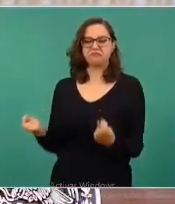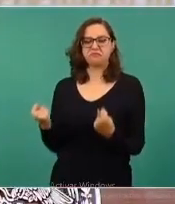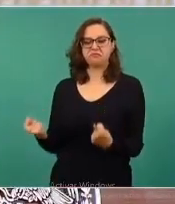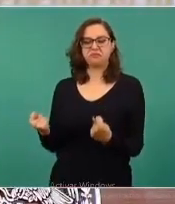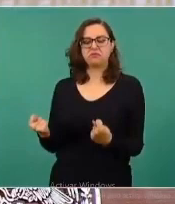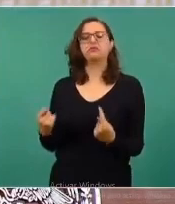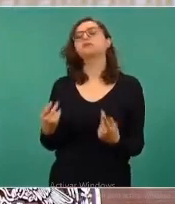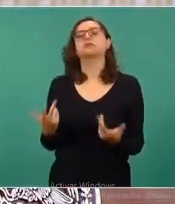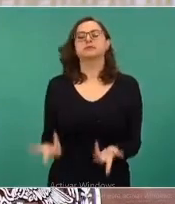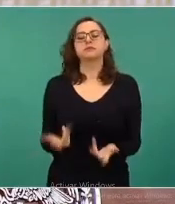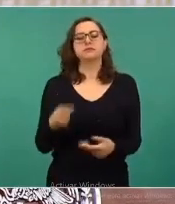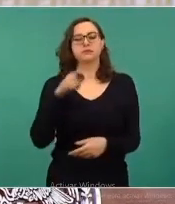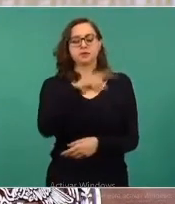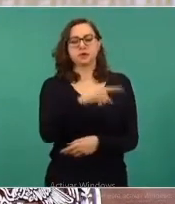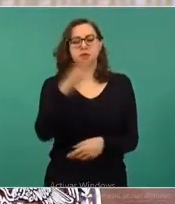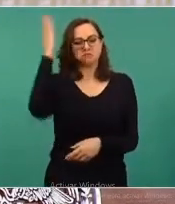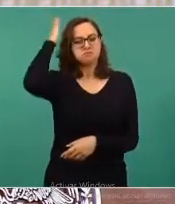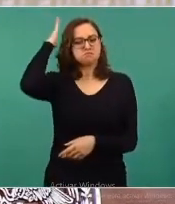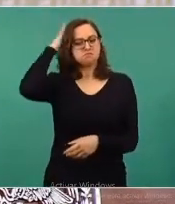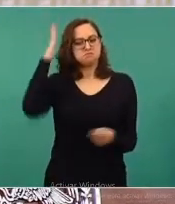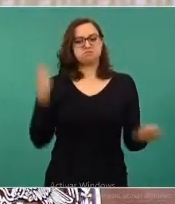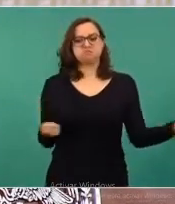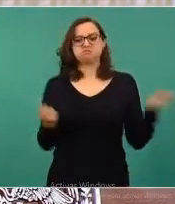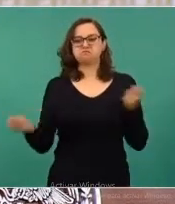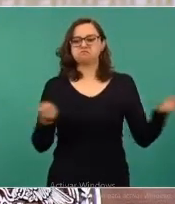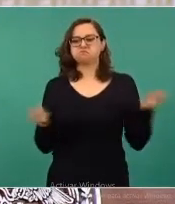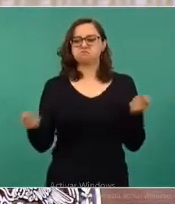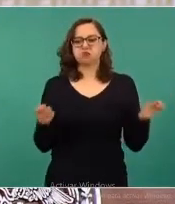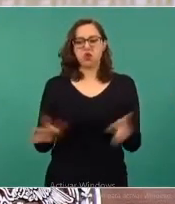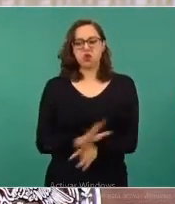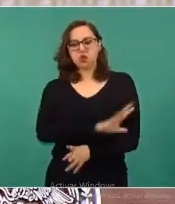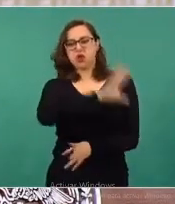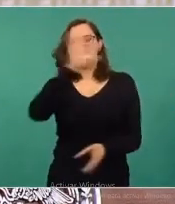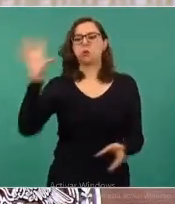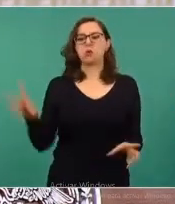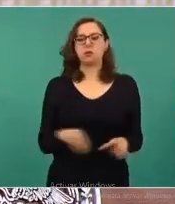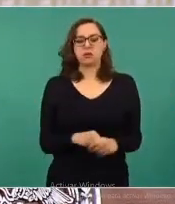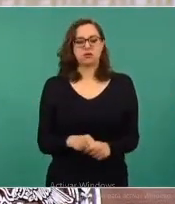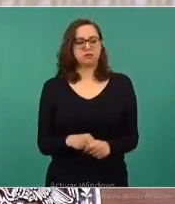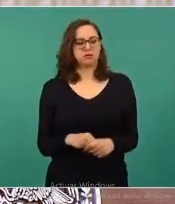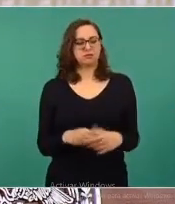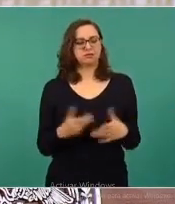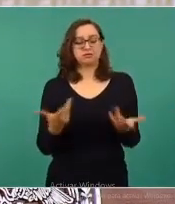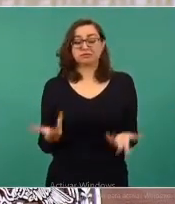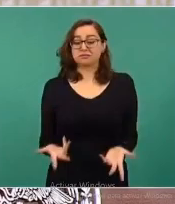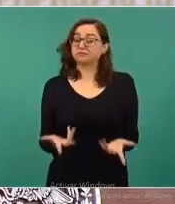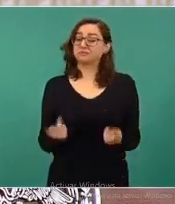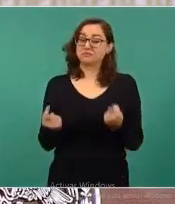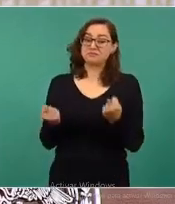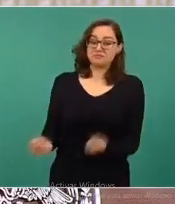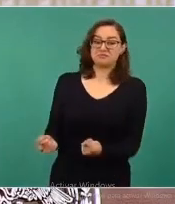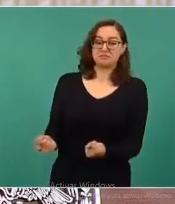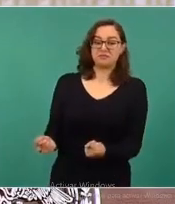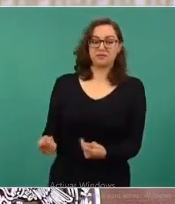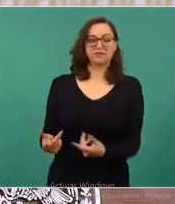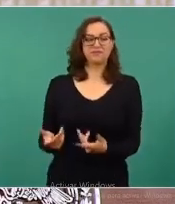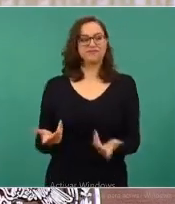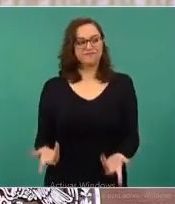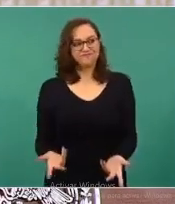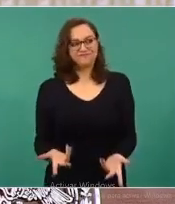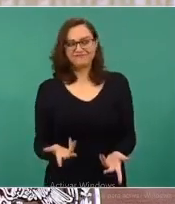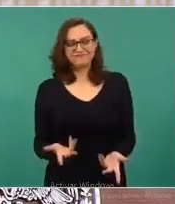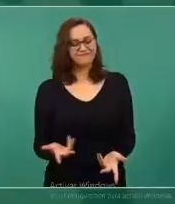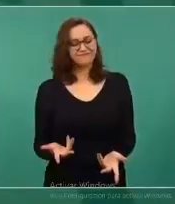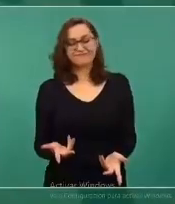el interés casiquil de estos grupos. Entonces, si